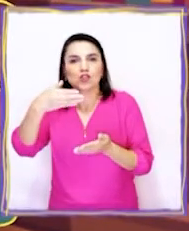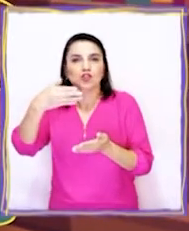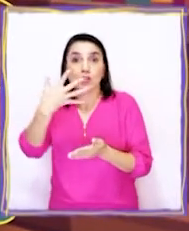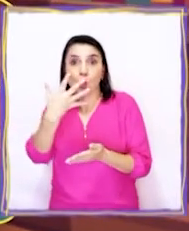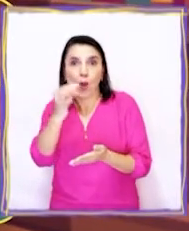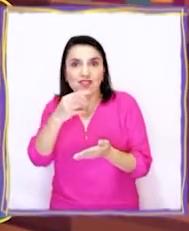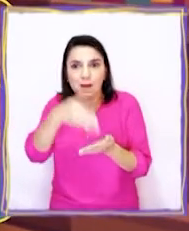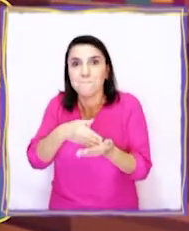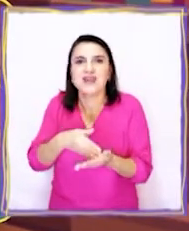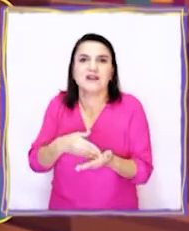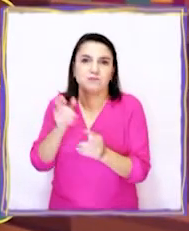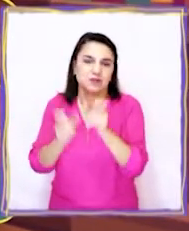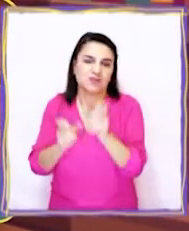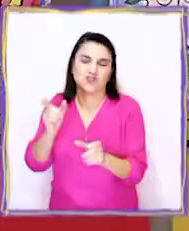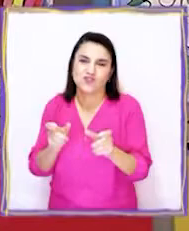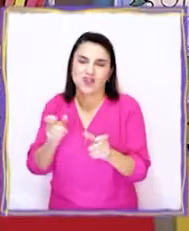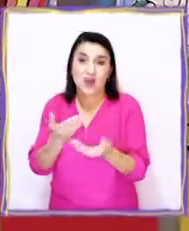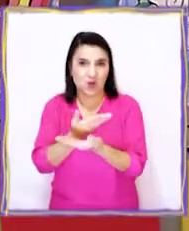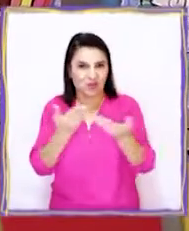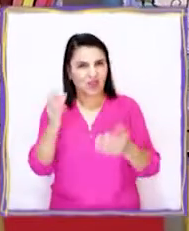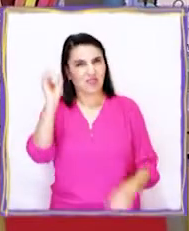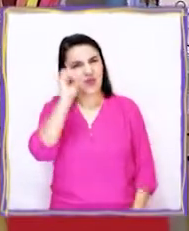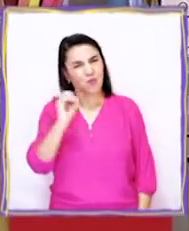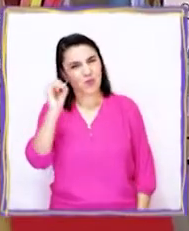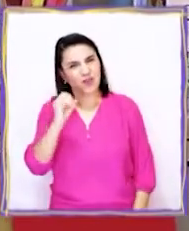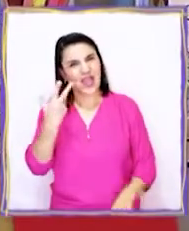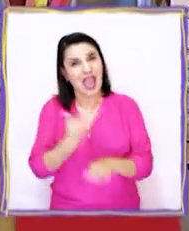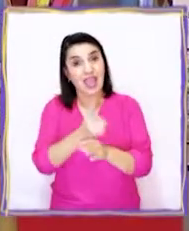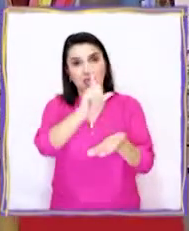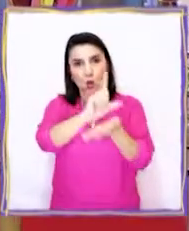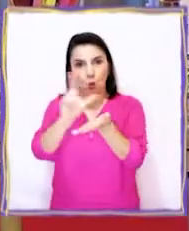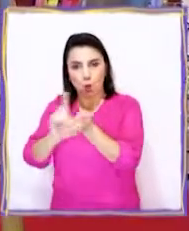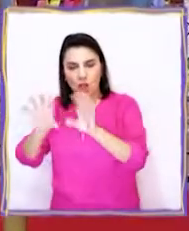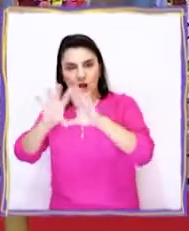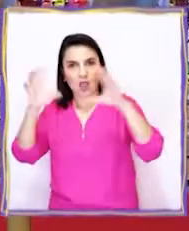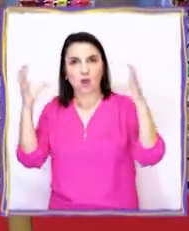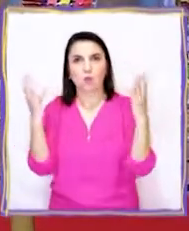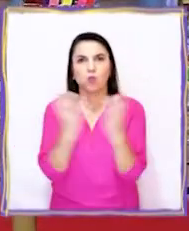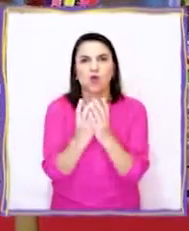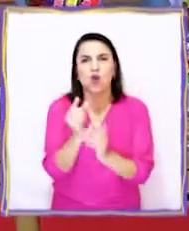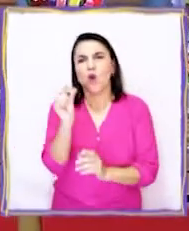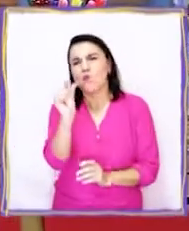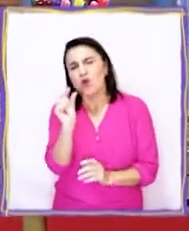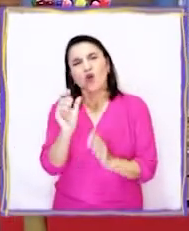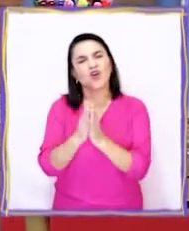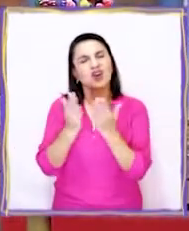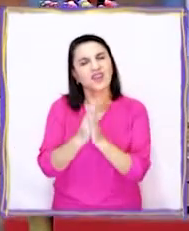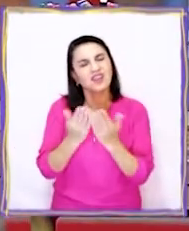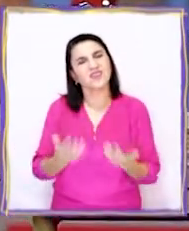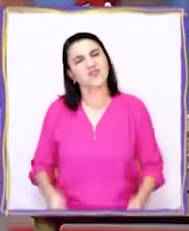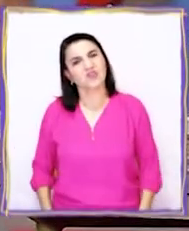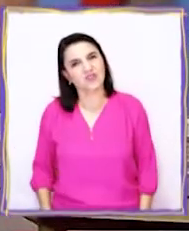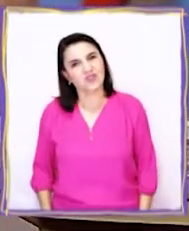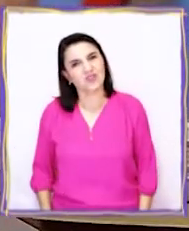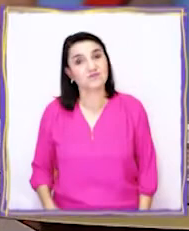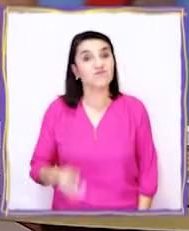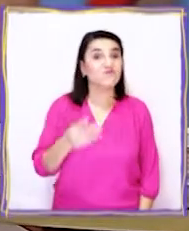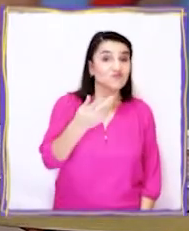.000. ¿Y qué opinan sobre que haya lugares en el mundo donde hay pocos libros?